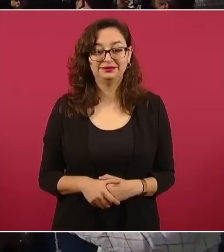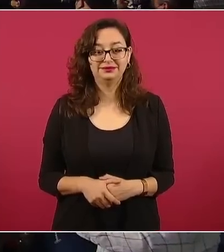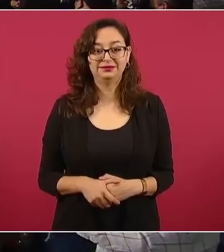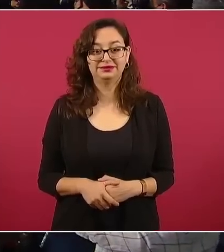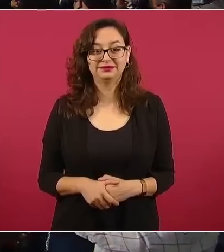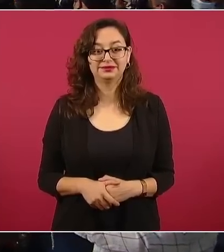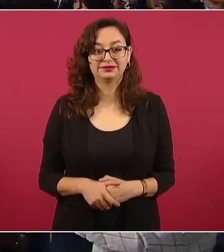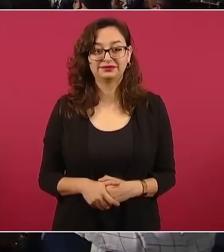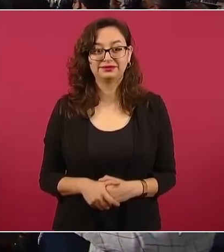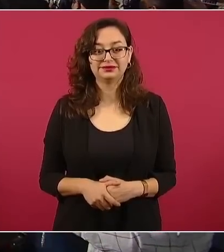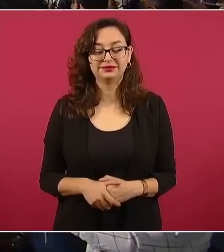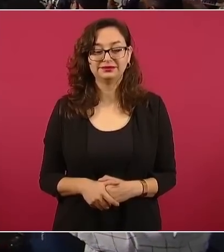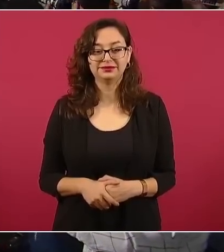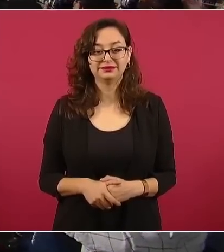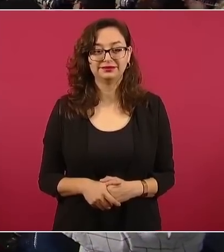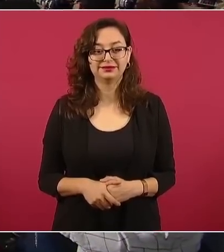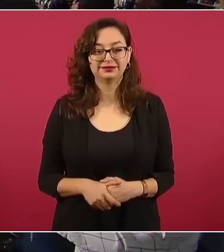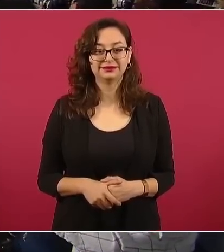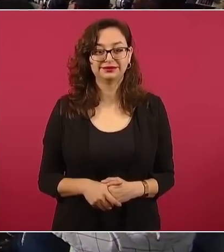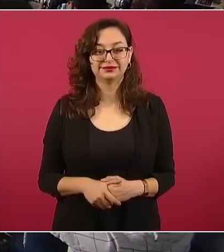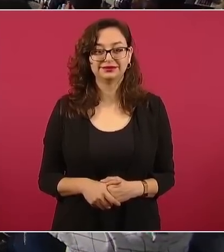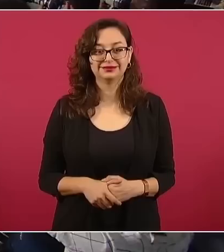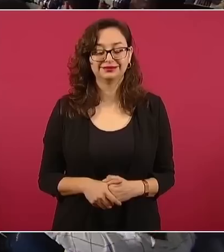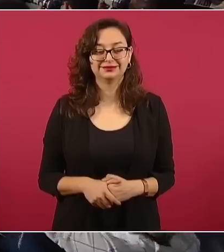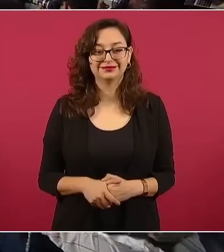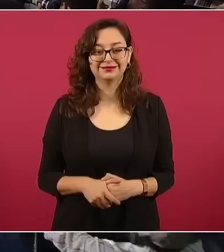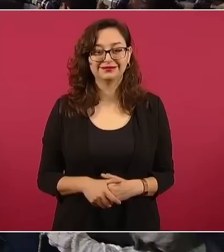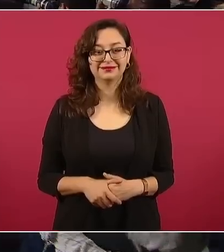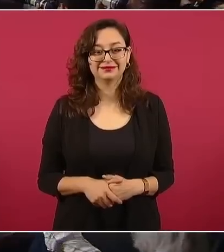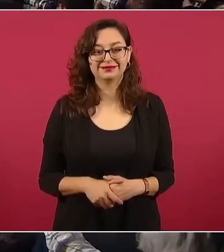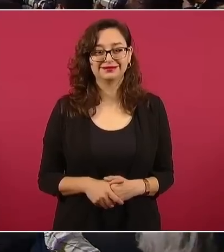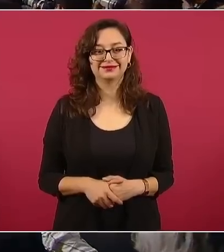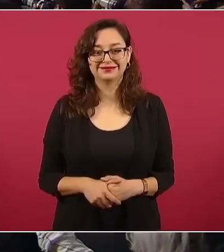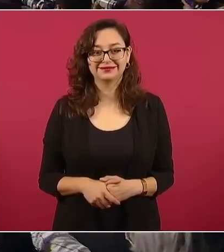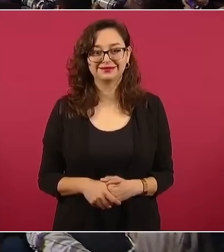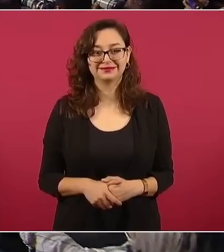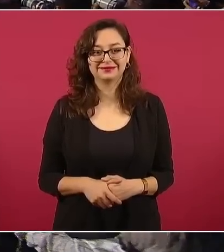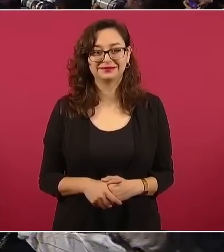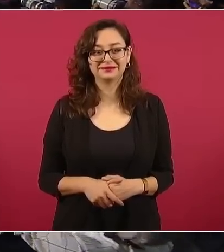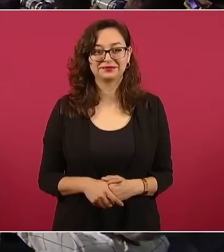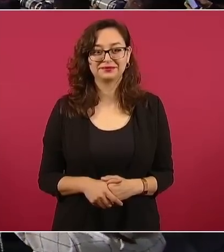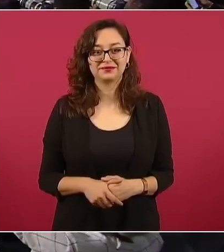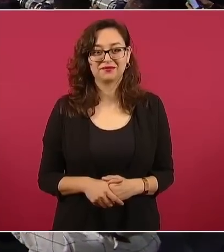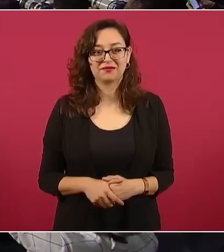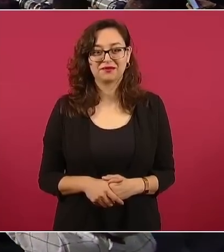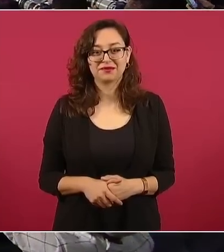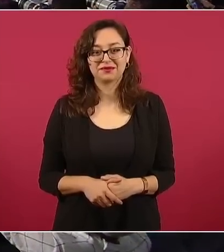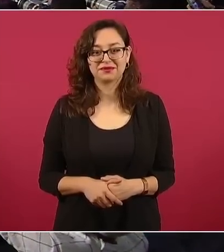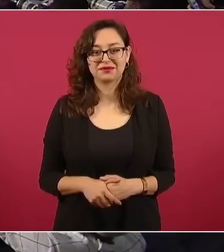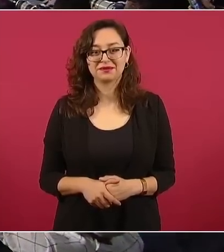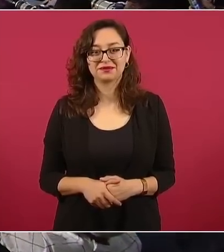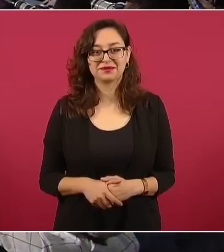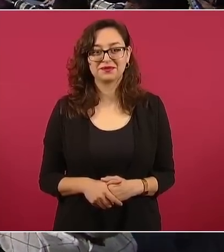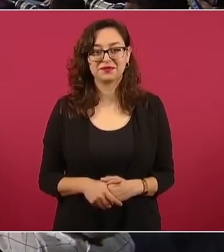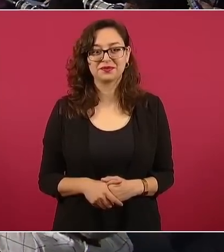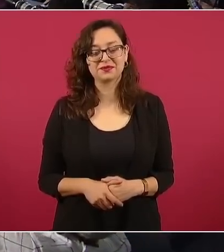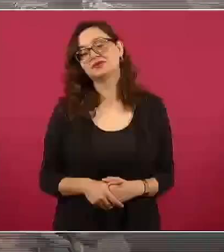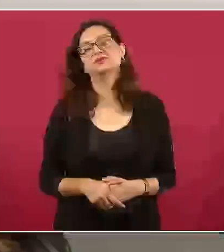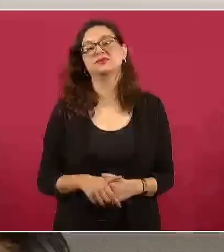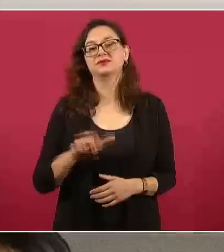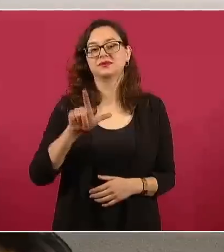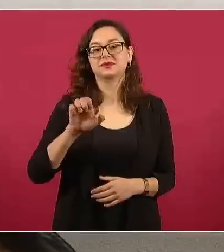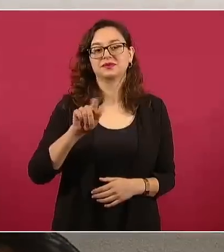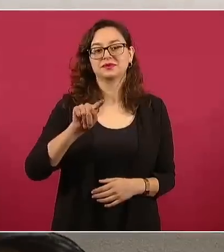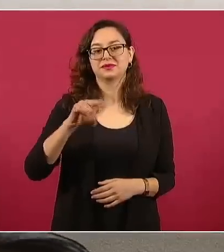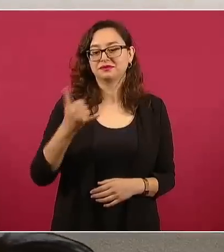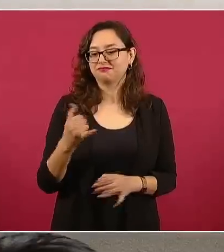Ella, Leti, no sólo ha estado aquí todas las mañanas,